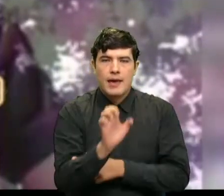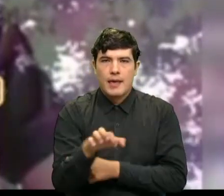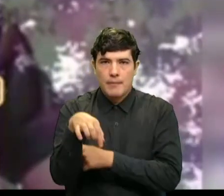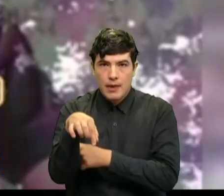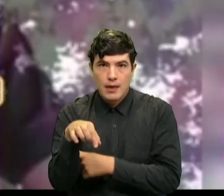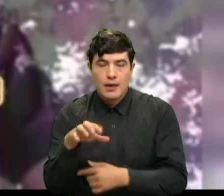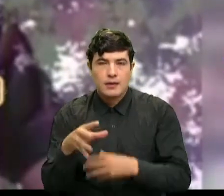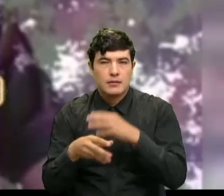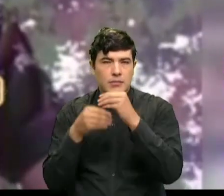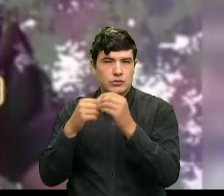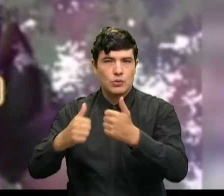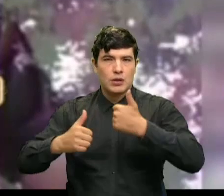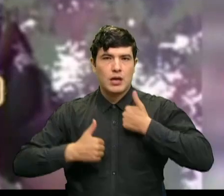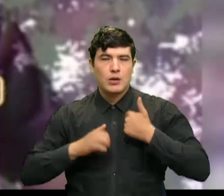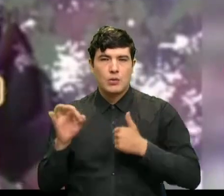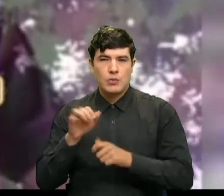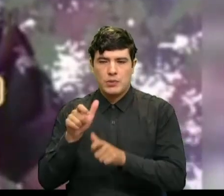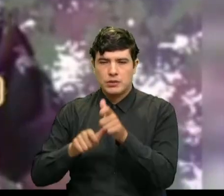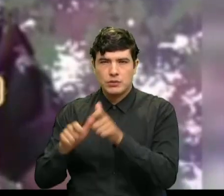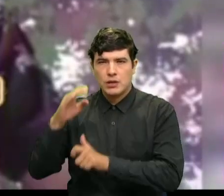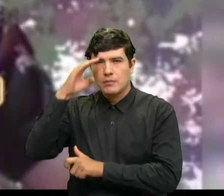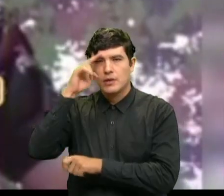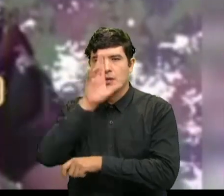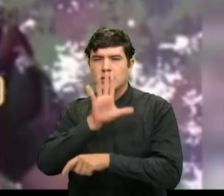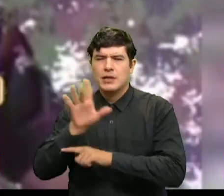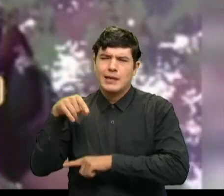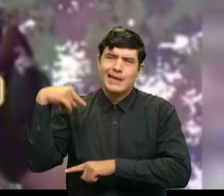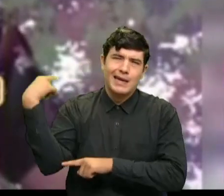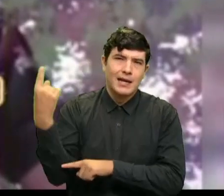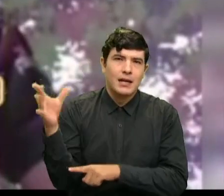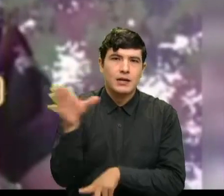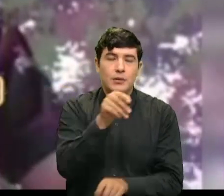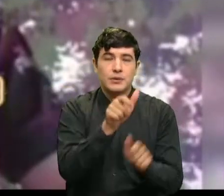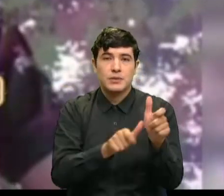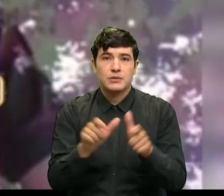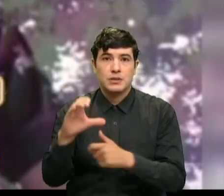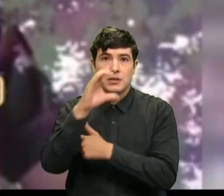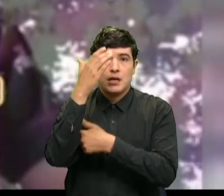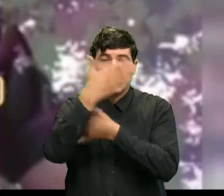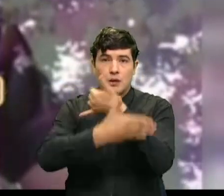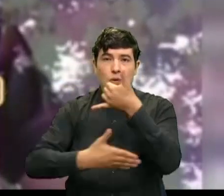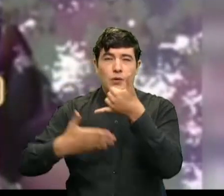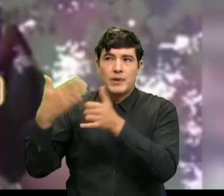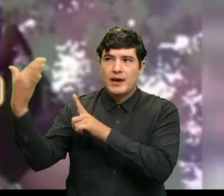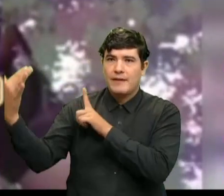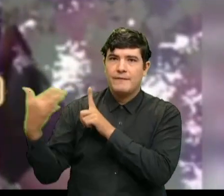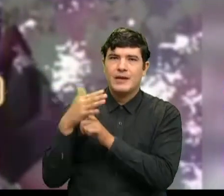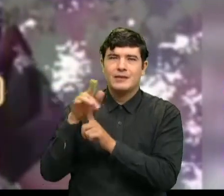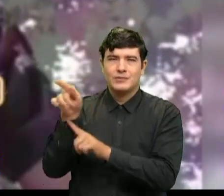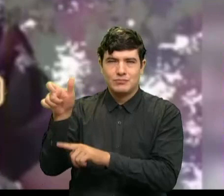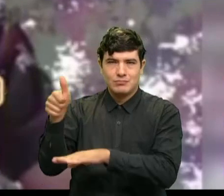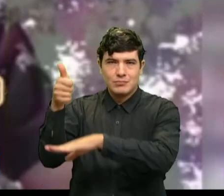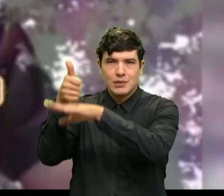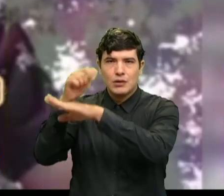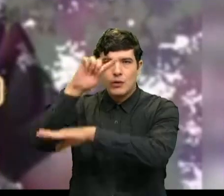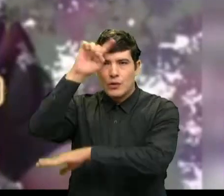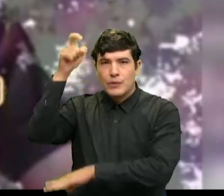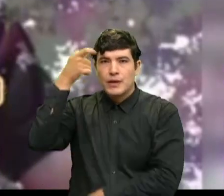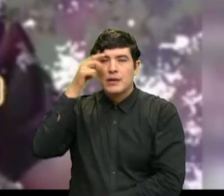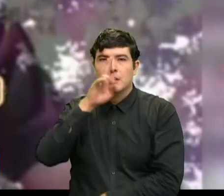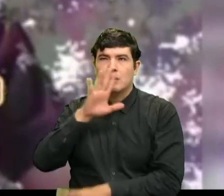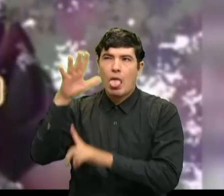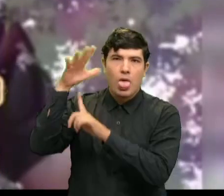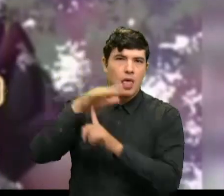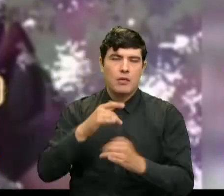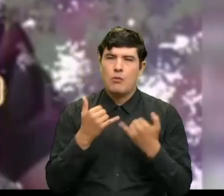soldados, policías y oficiales patriotas, en general, todos los que sufrimos las inclemencias de un régimen tirano y opresor, es